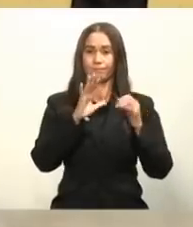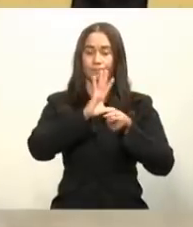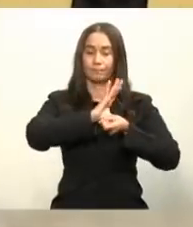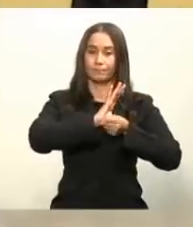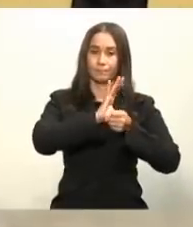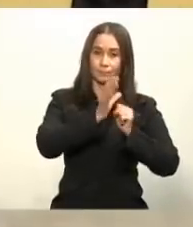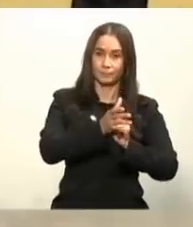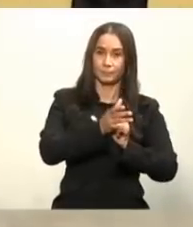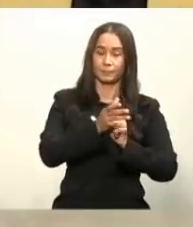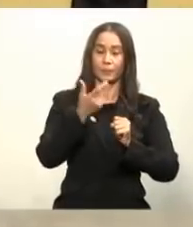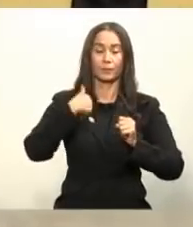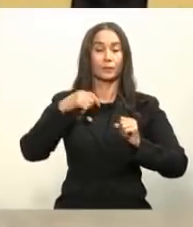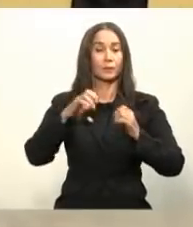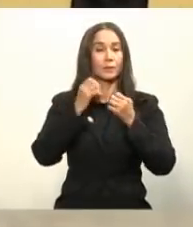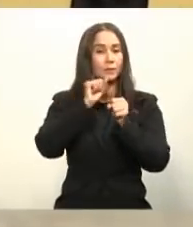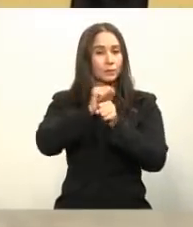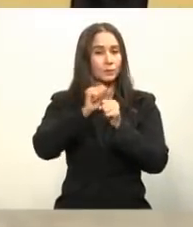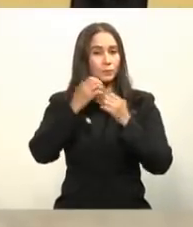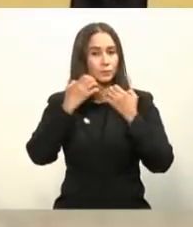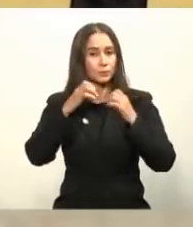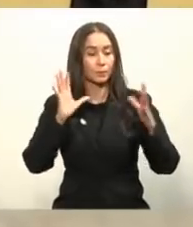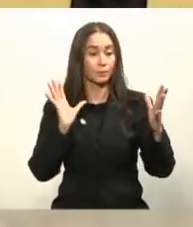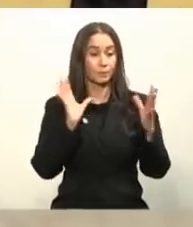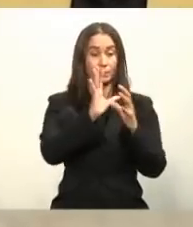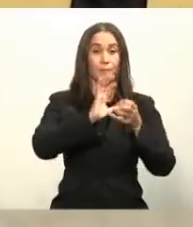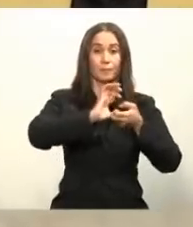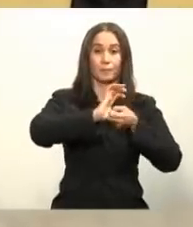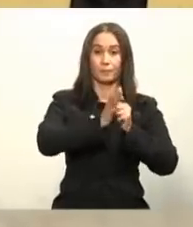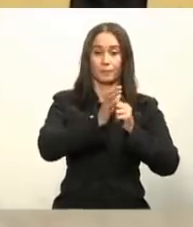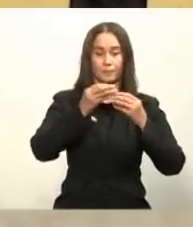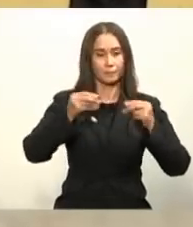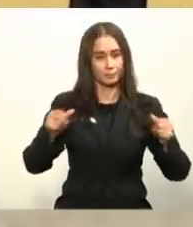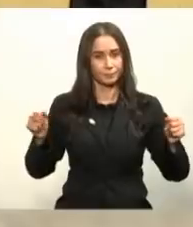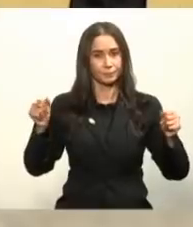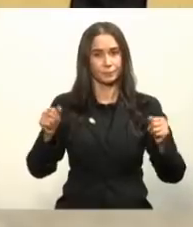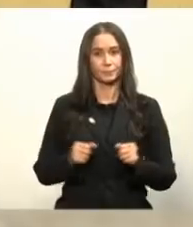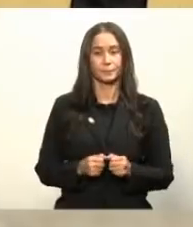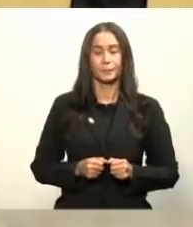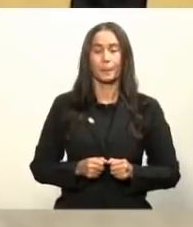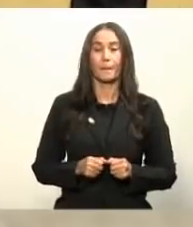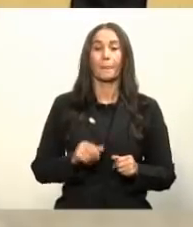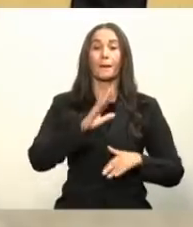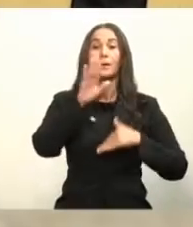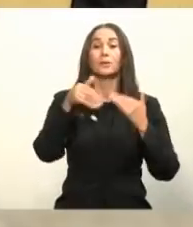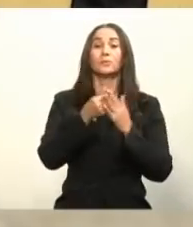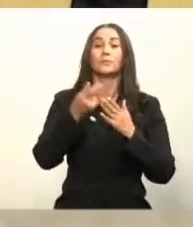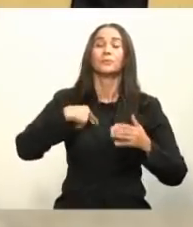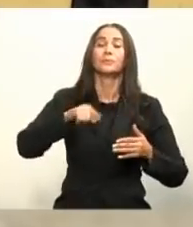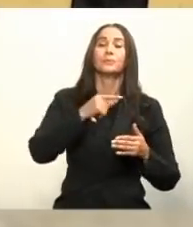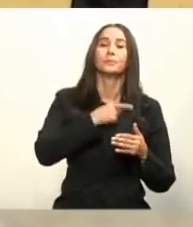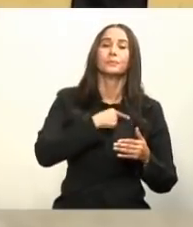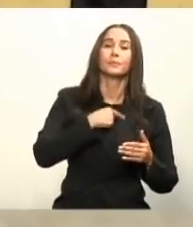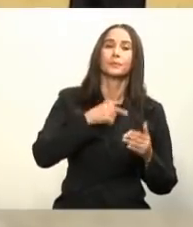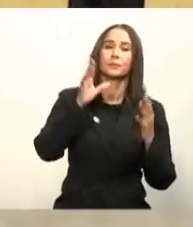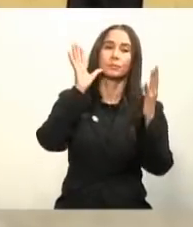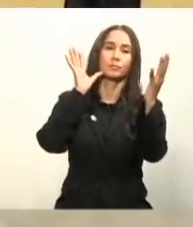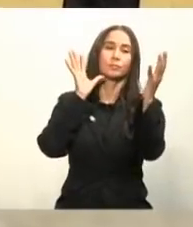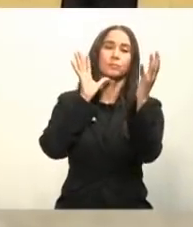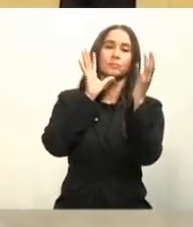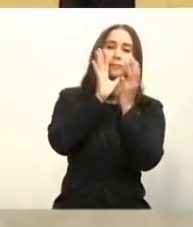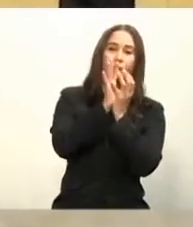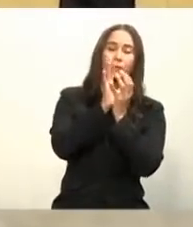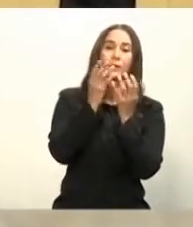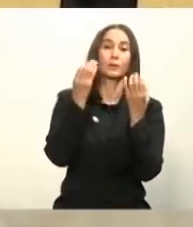estamos batallando para vencer esta pandemia, la cual todos nosotros hemos ido enfrentando